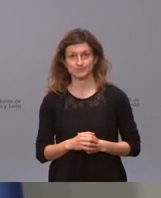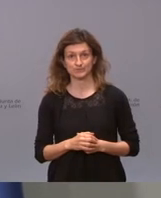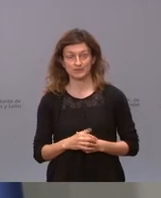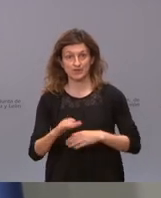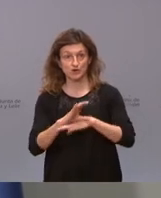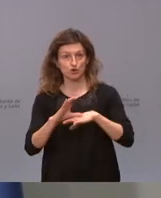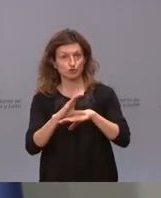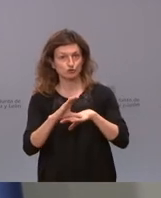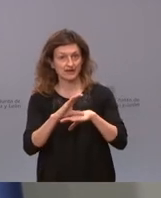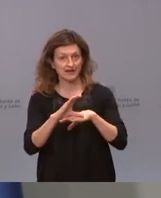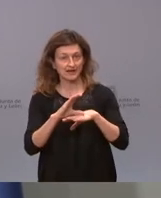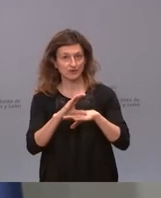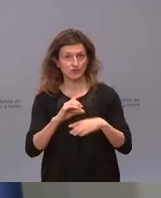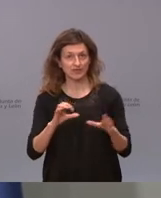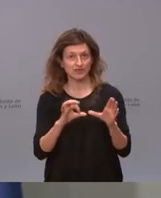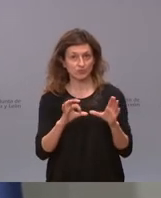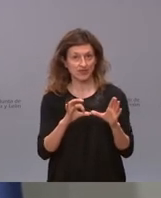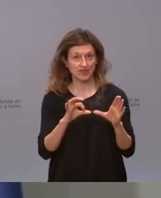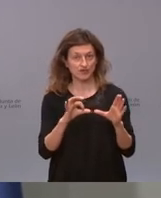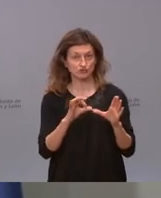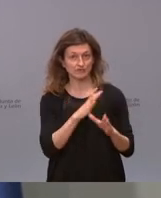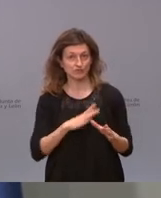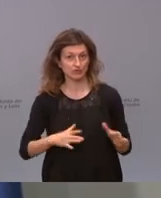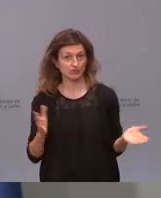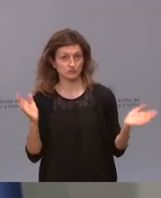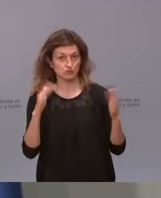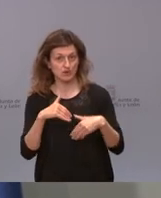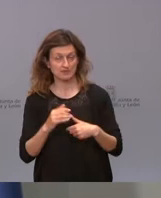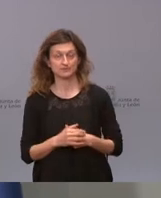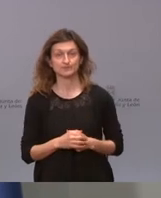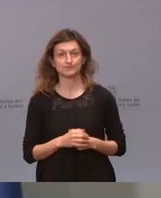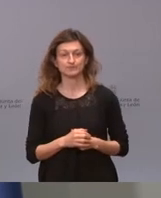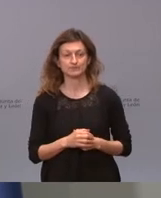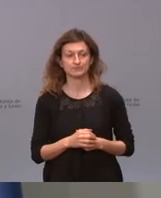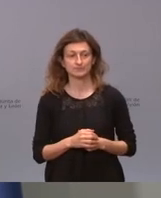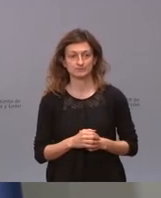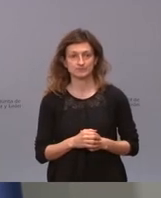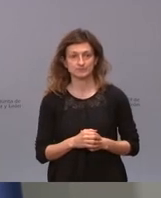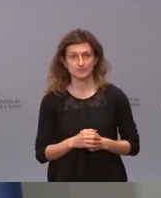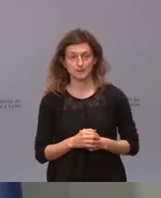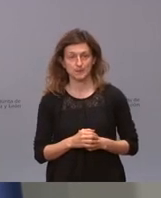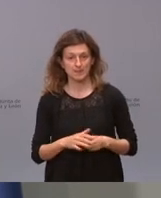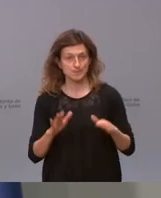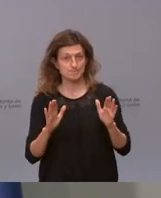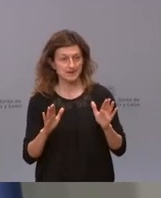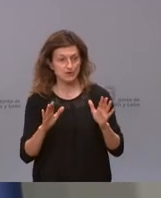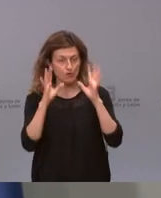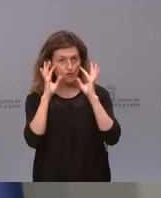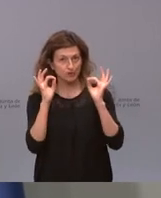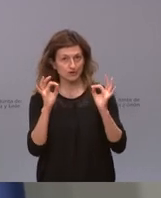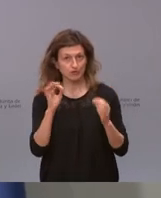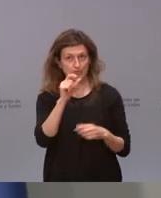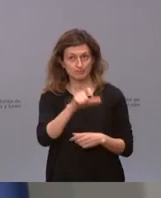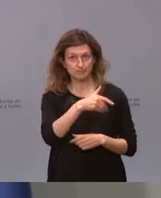consejero de Ciudadanos en funciones pero pero es evidente que los ciudadanos